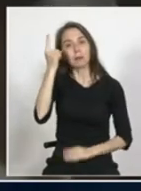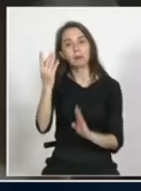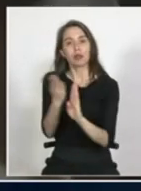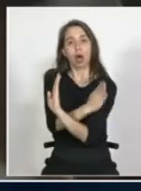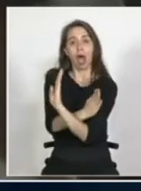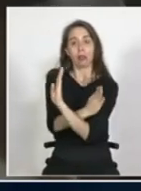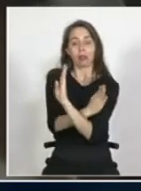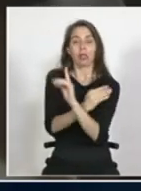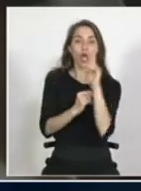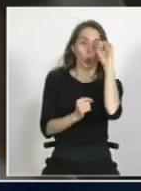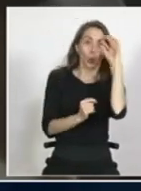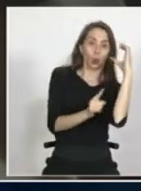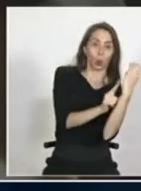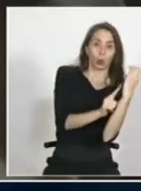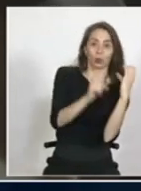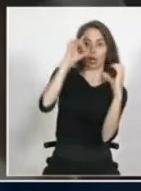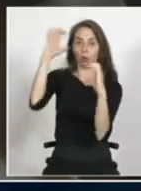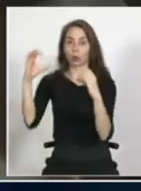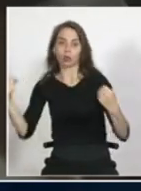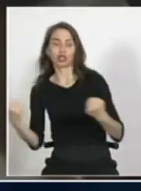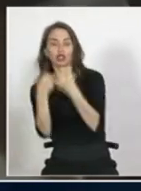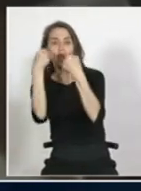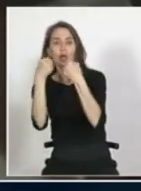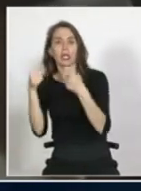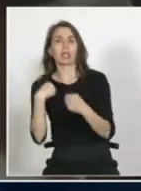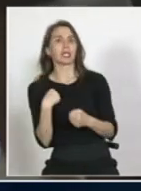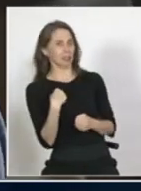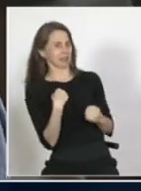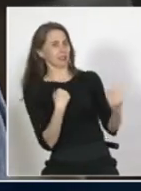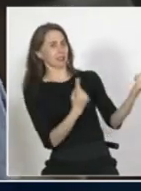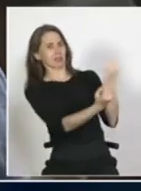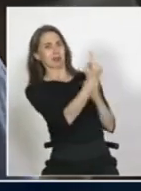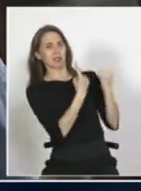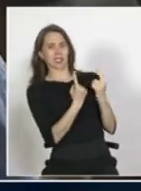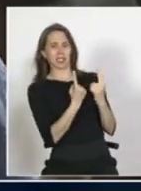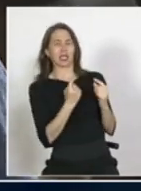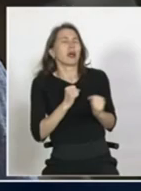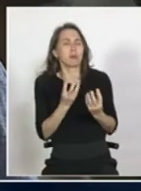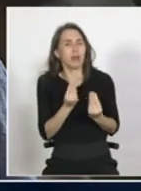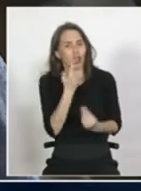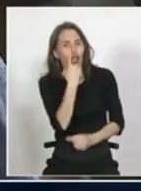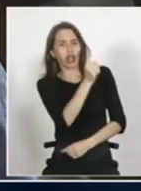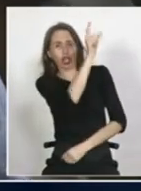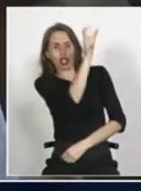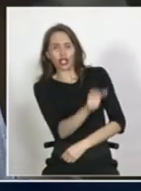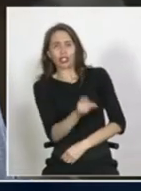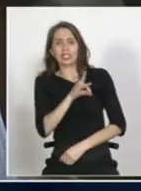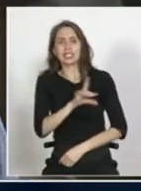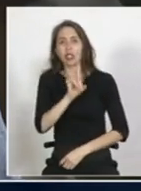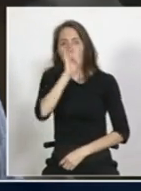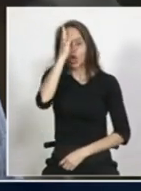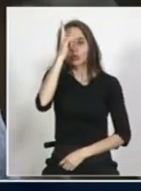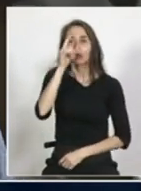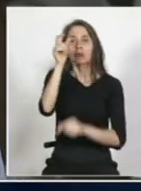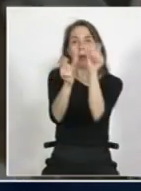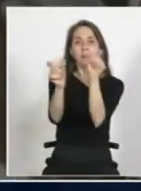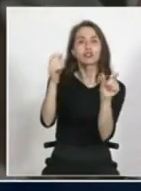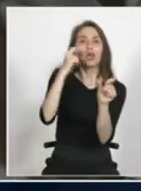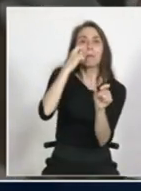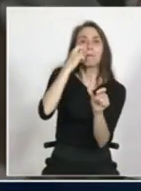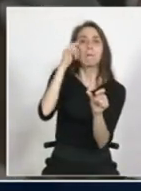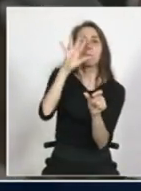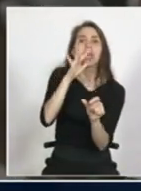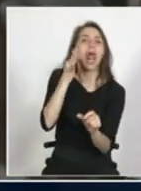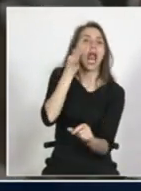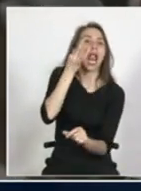shock que genera al temor a lo desconocido imaginémonos Chile un país que no está acostumbrado a distintos colores de piel por ejemplo